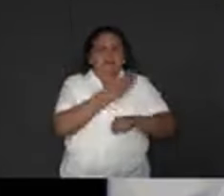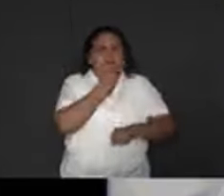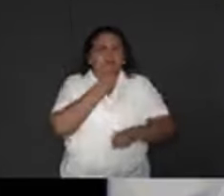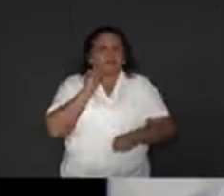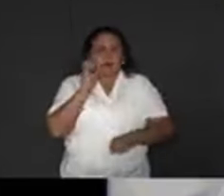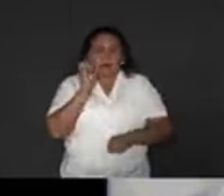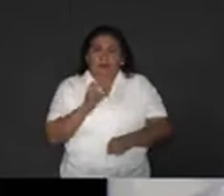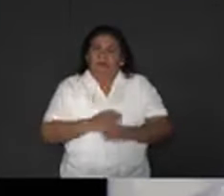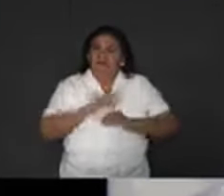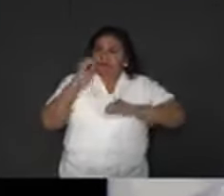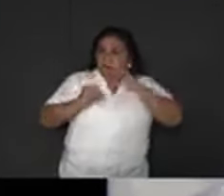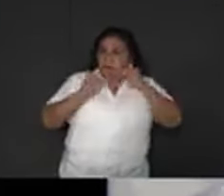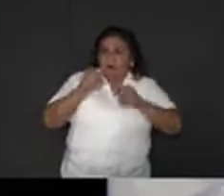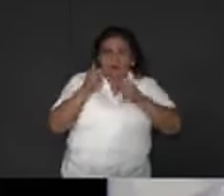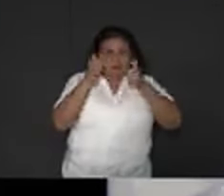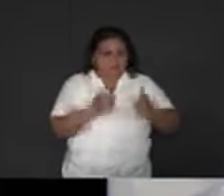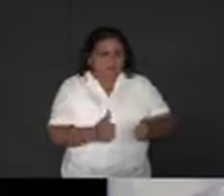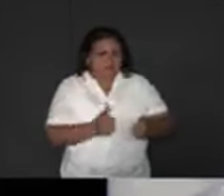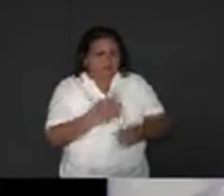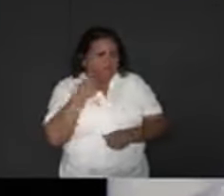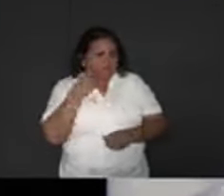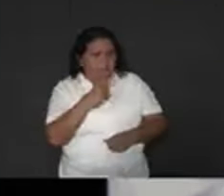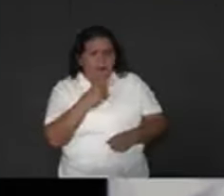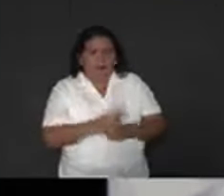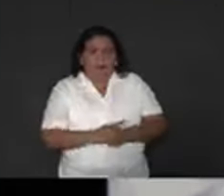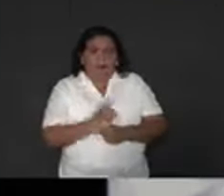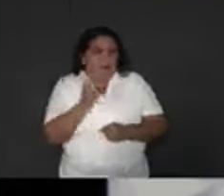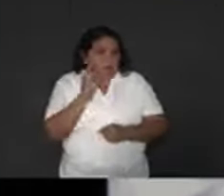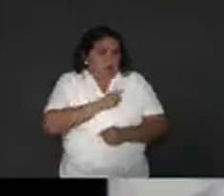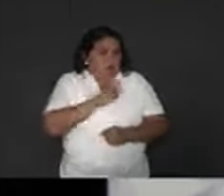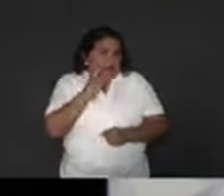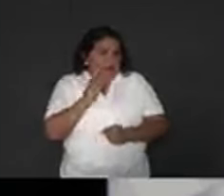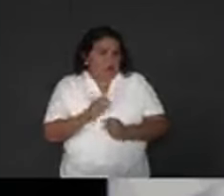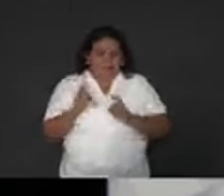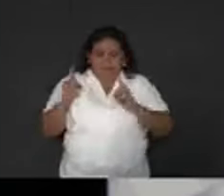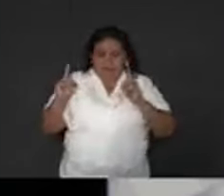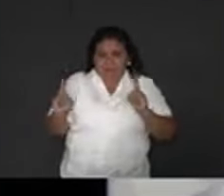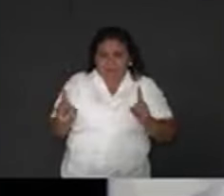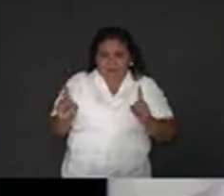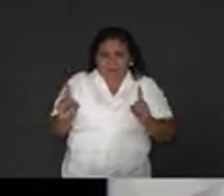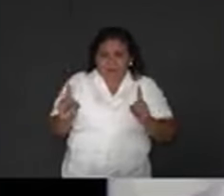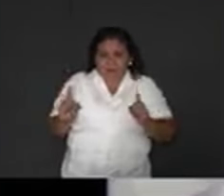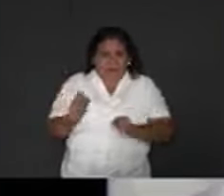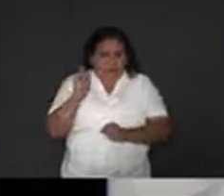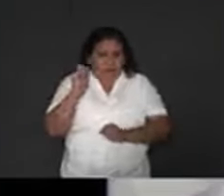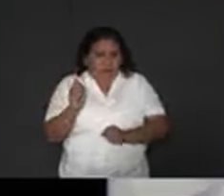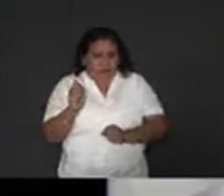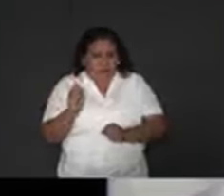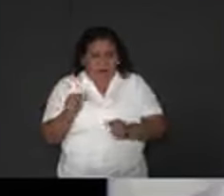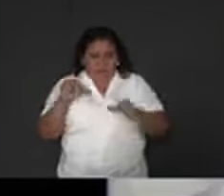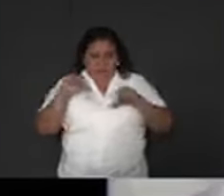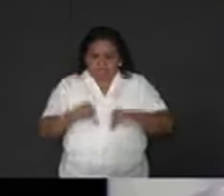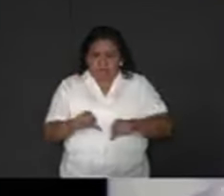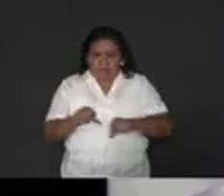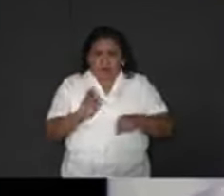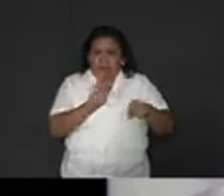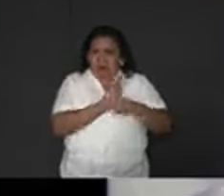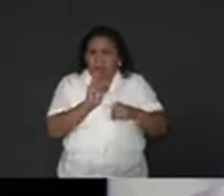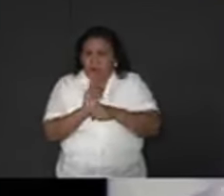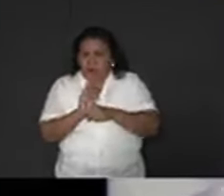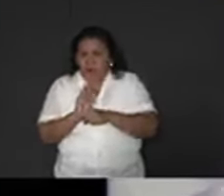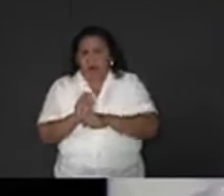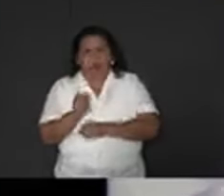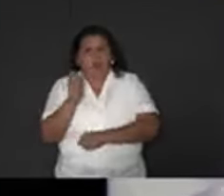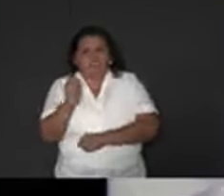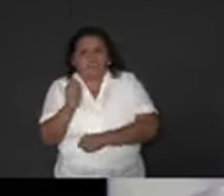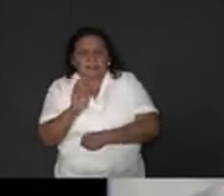en este debate ha quedado muy claro. Claro, solamente hay dos opciones. La que significa perder nuestra seguridad o la que